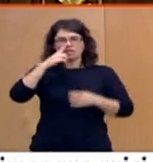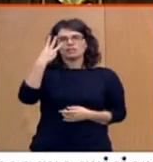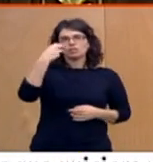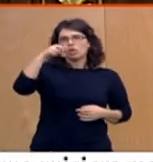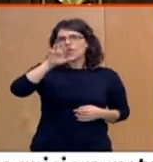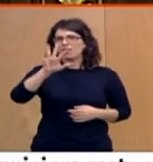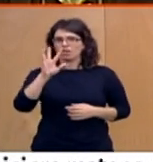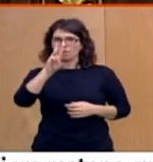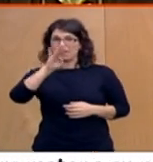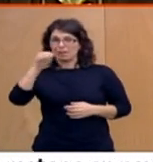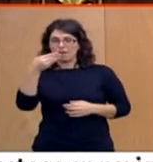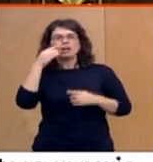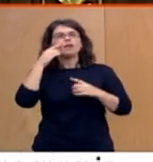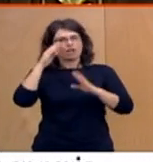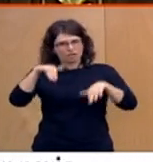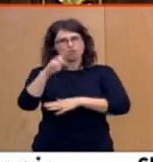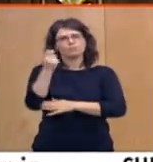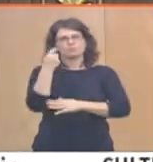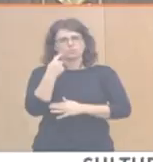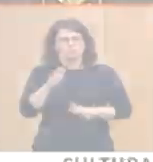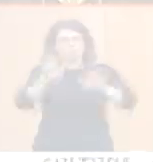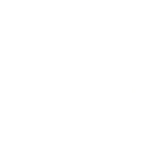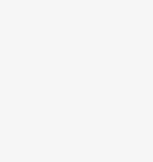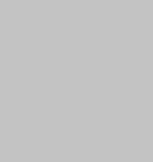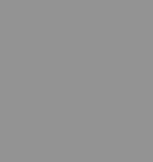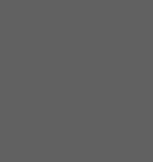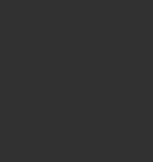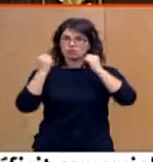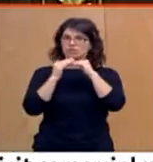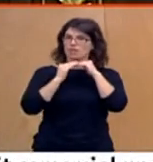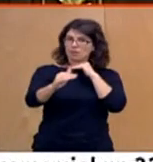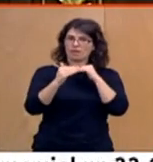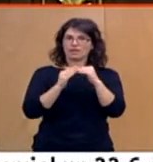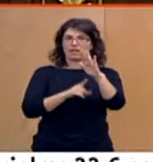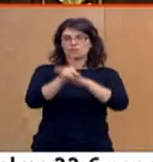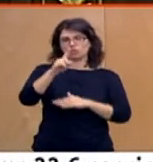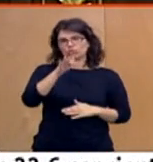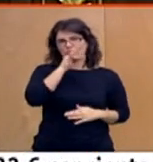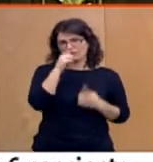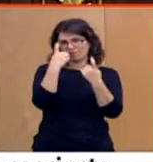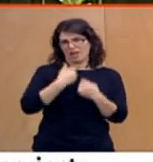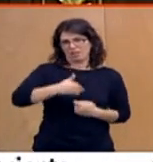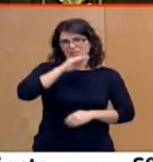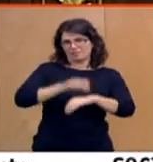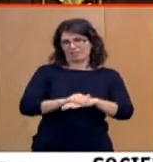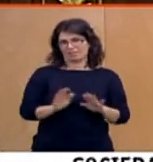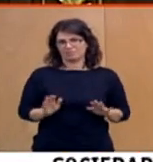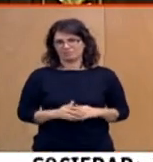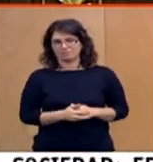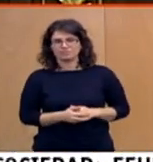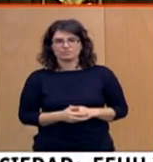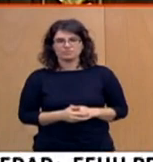un ajuste sin precedentes en la historia de nuestra economía. Señoras y señores